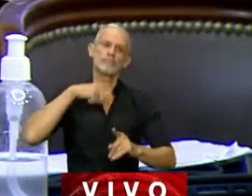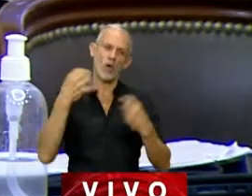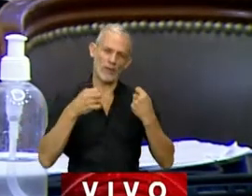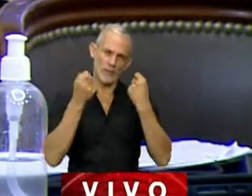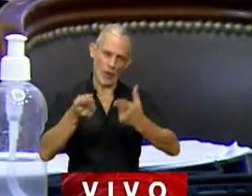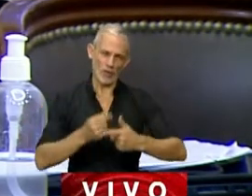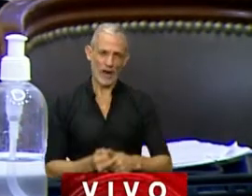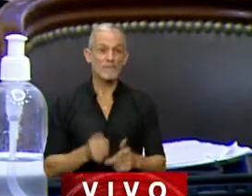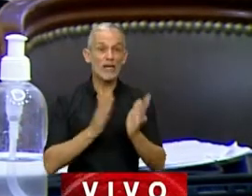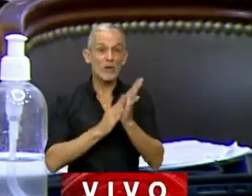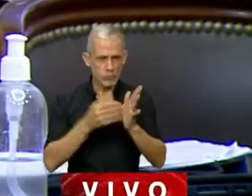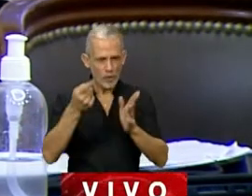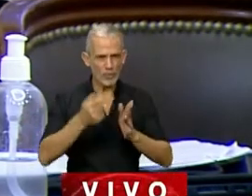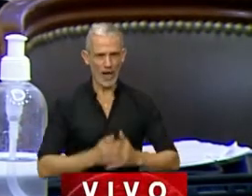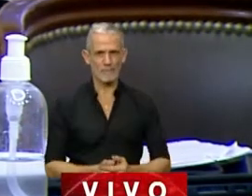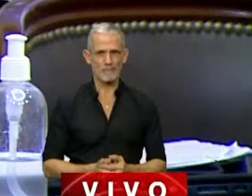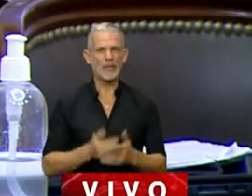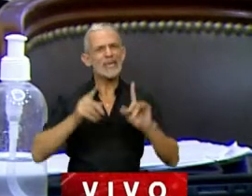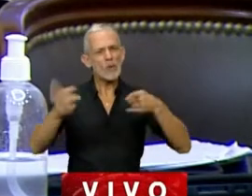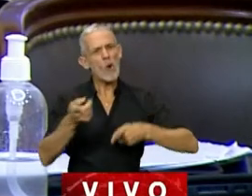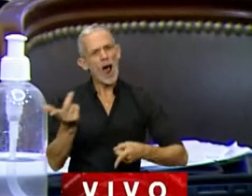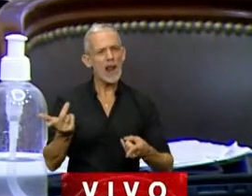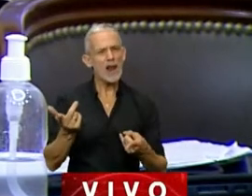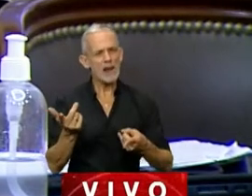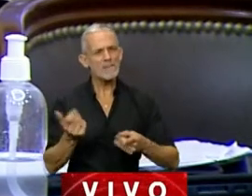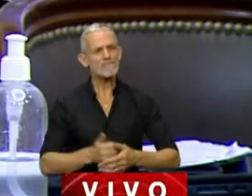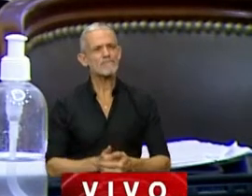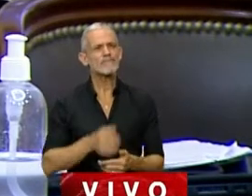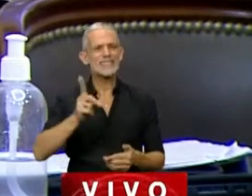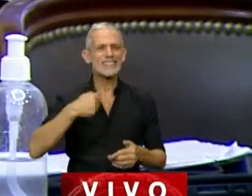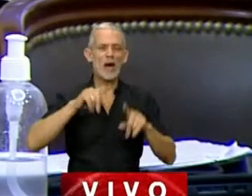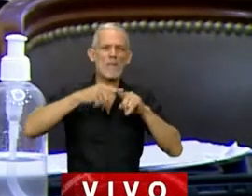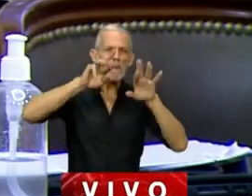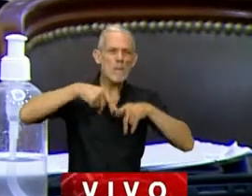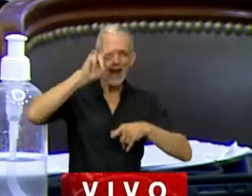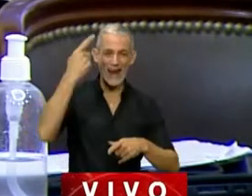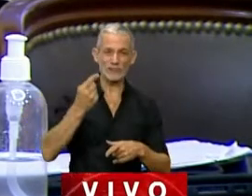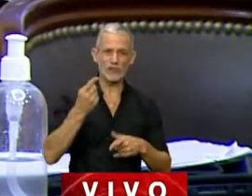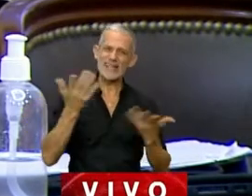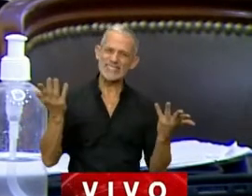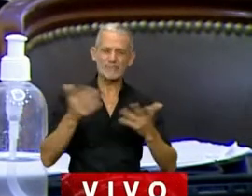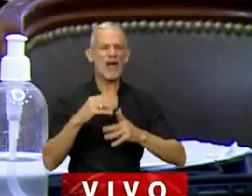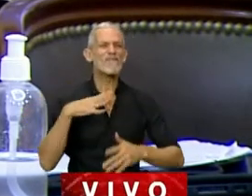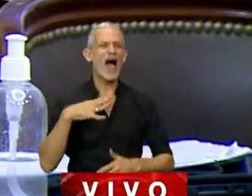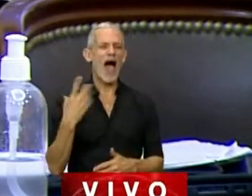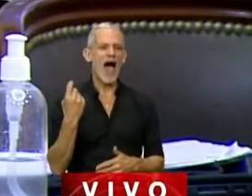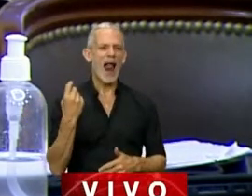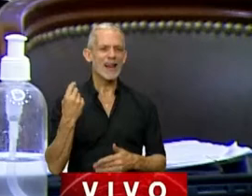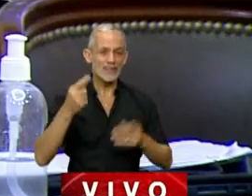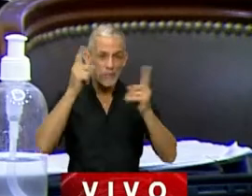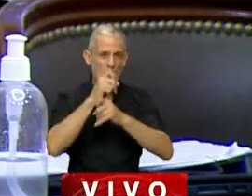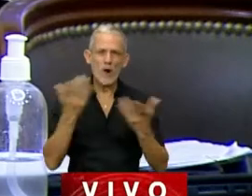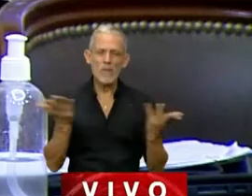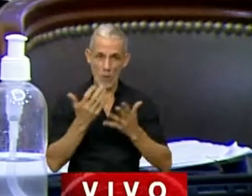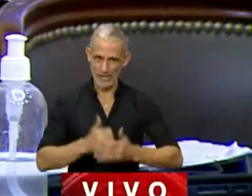garantizar y las garantizamos. Sin embargo, señor Presidente, la política nacional en este ámbito adolece de un gravísimo problema